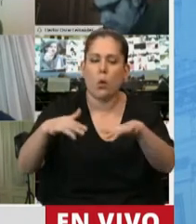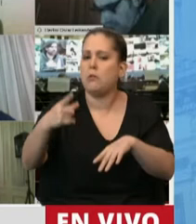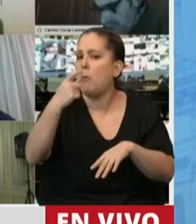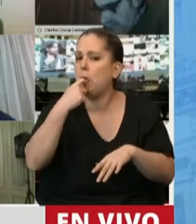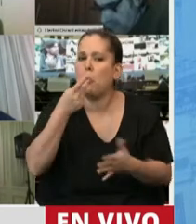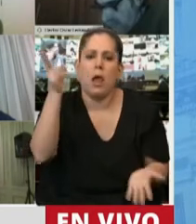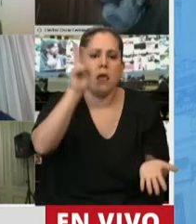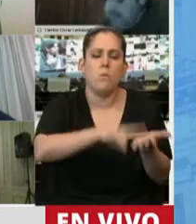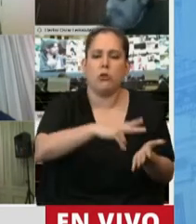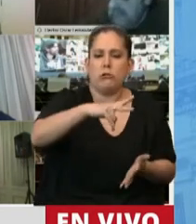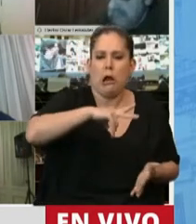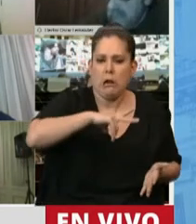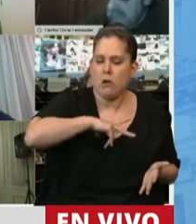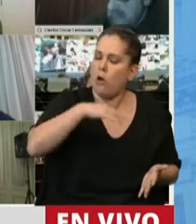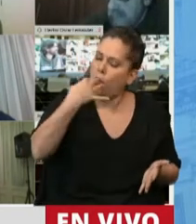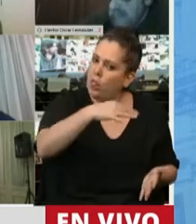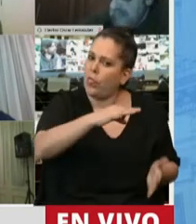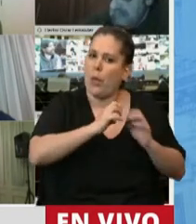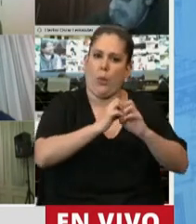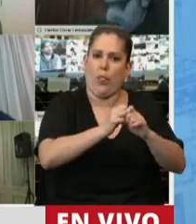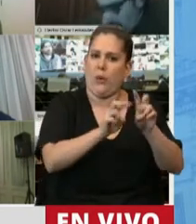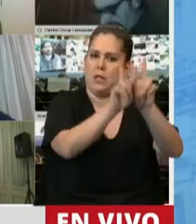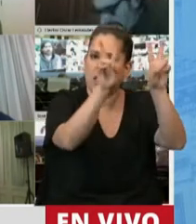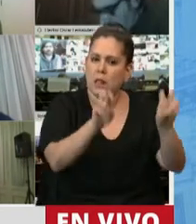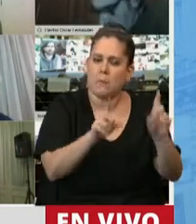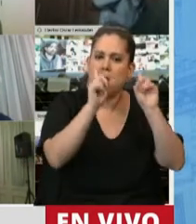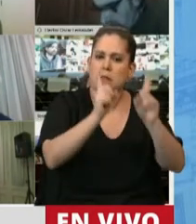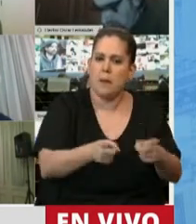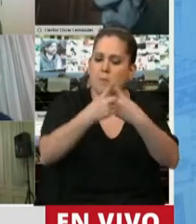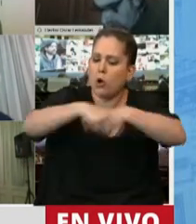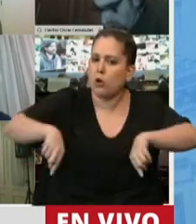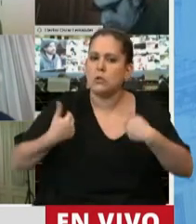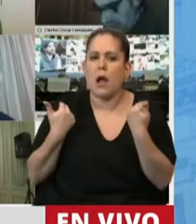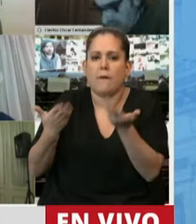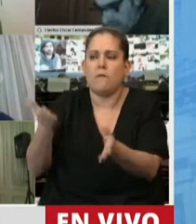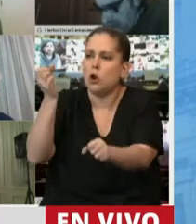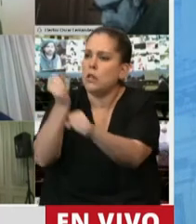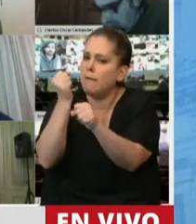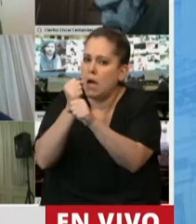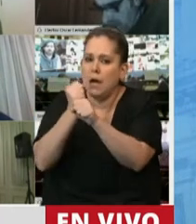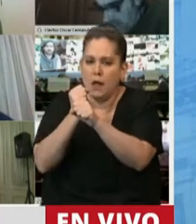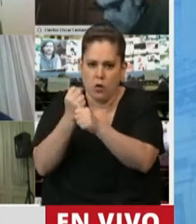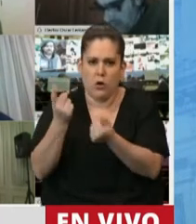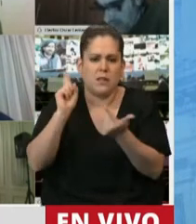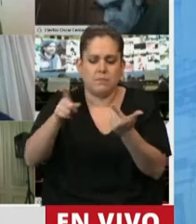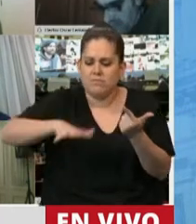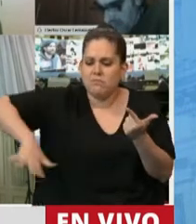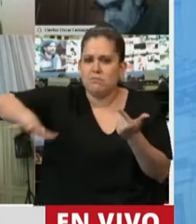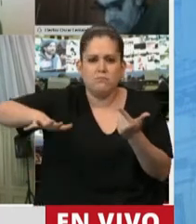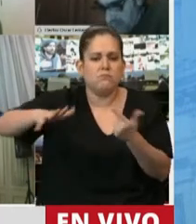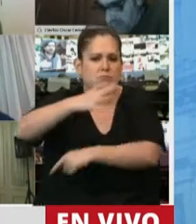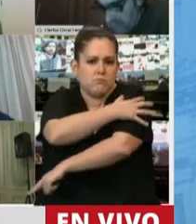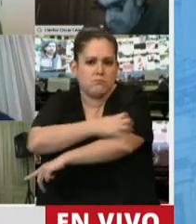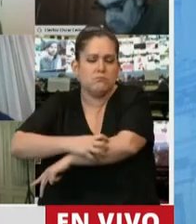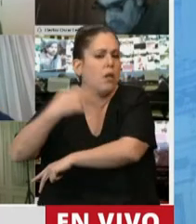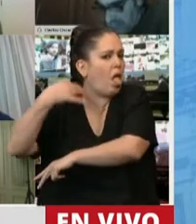grandes fortunas y otras medidas que beneficien a las trabajadoras y a los trabajadores y los sectores populares. Y por supuesto que atienda con